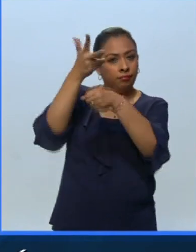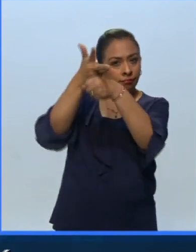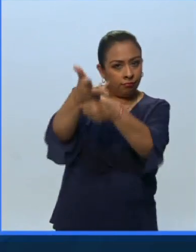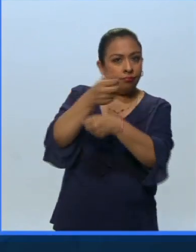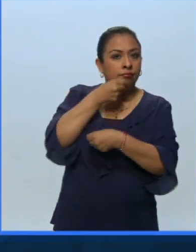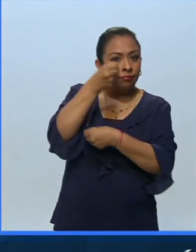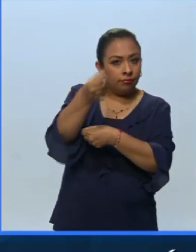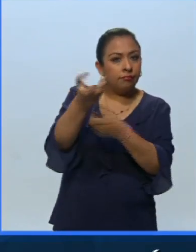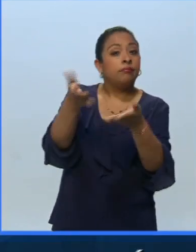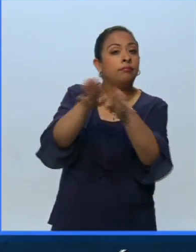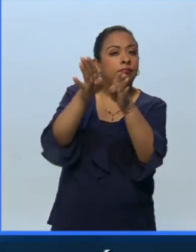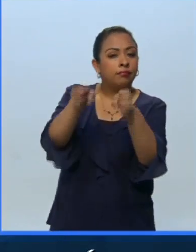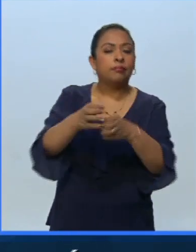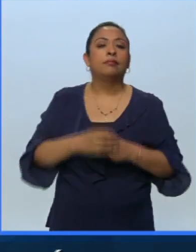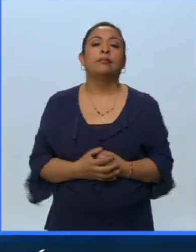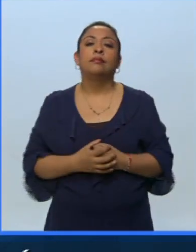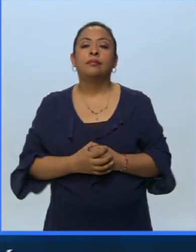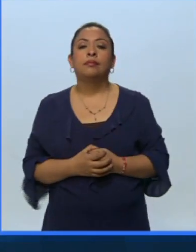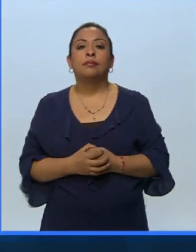micrófonos. ¿Cómo estás?